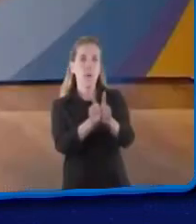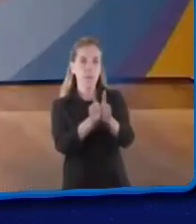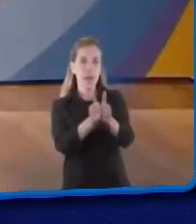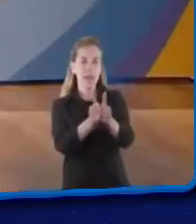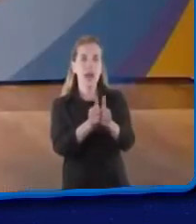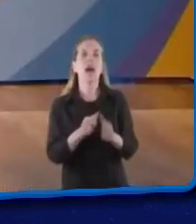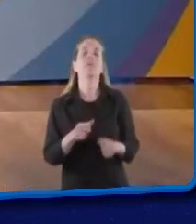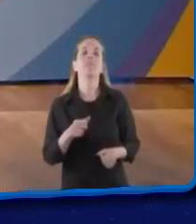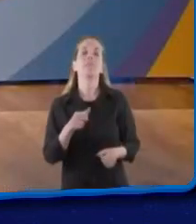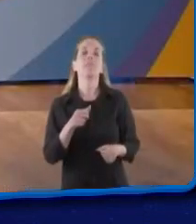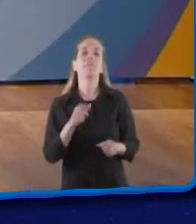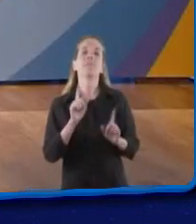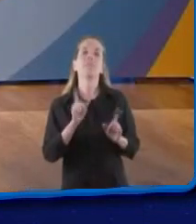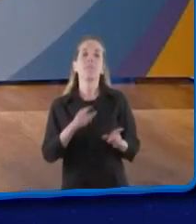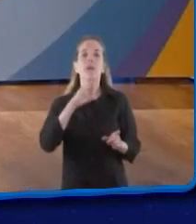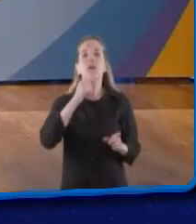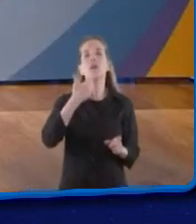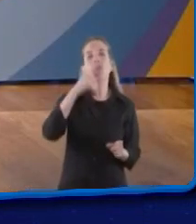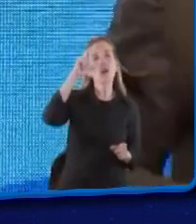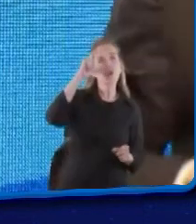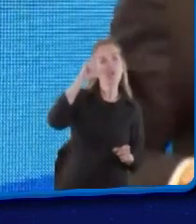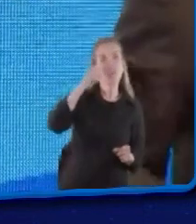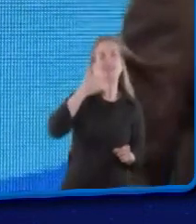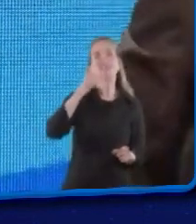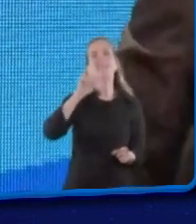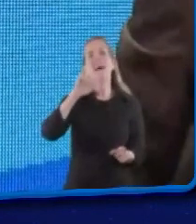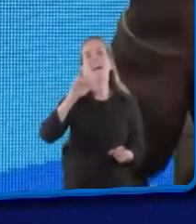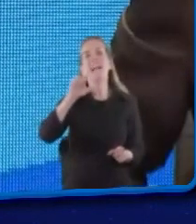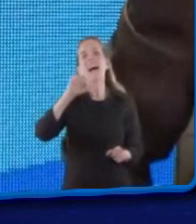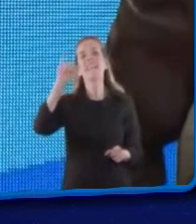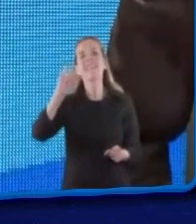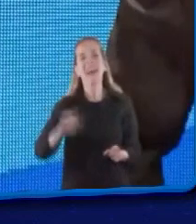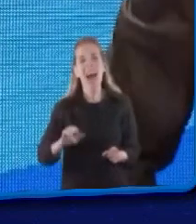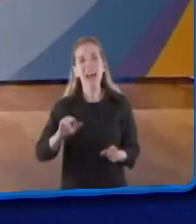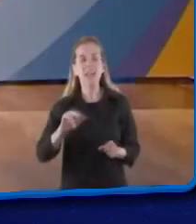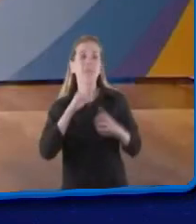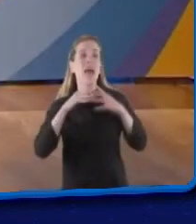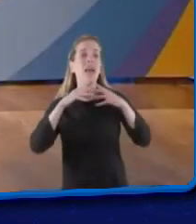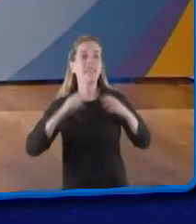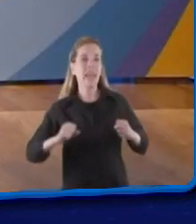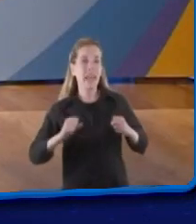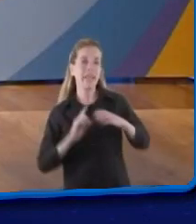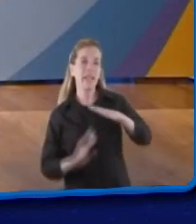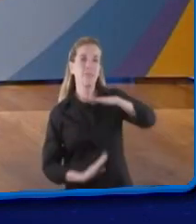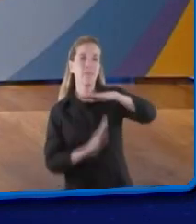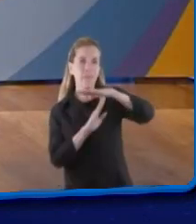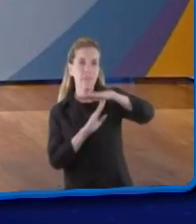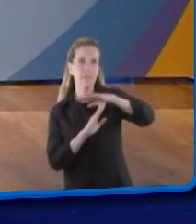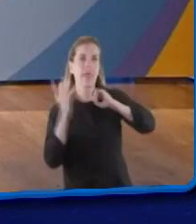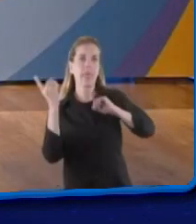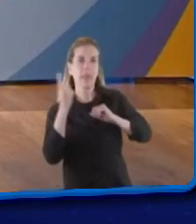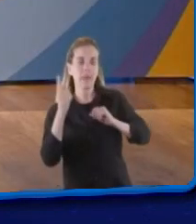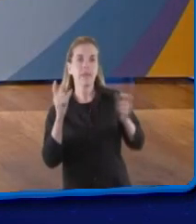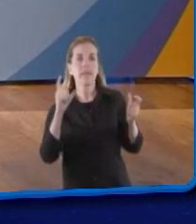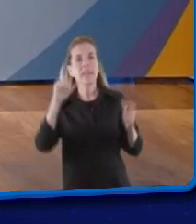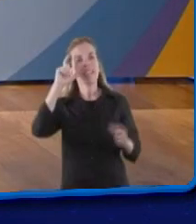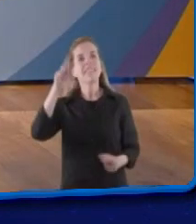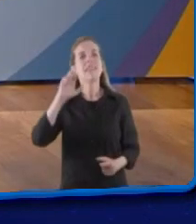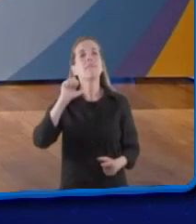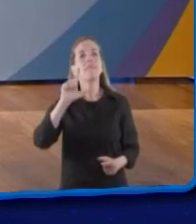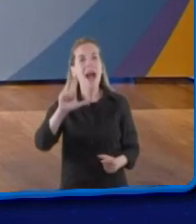debates, de las grandes orientaciones que hoy se están dando desde estos centros de pensamiento y estos organismos multilaterales,